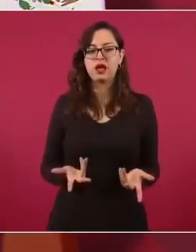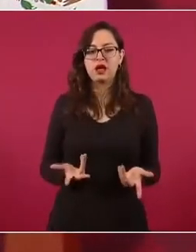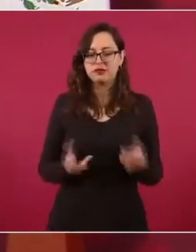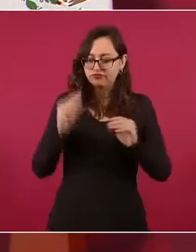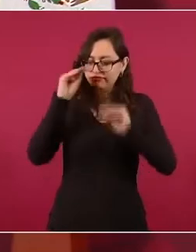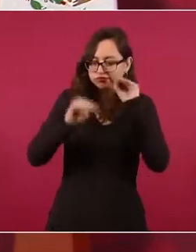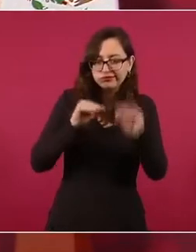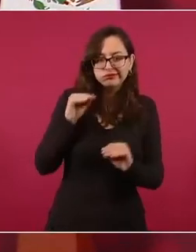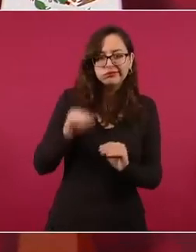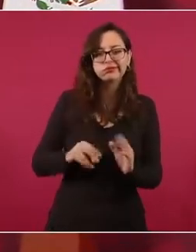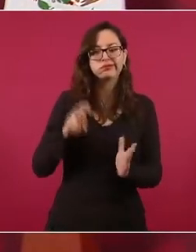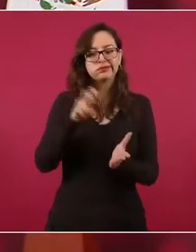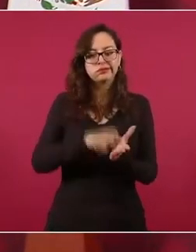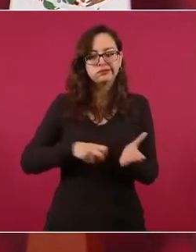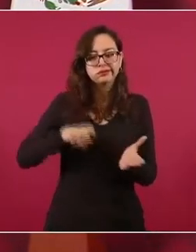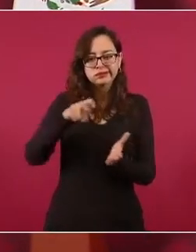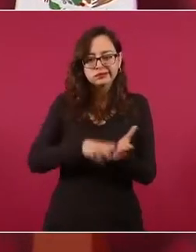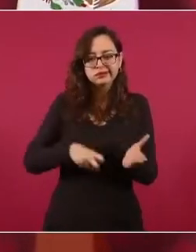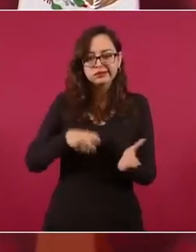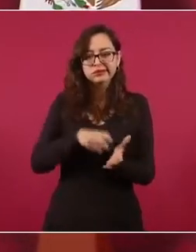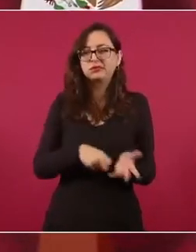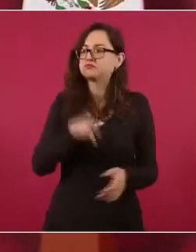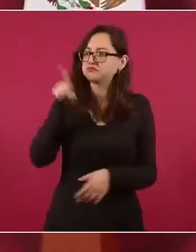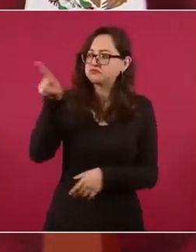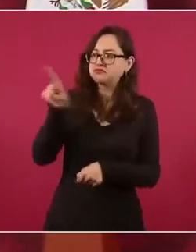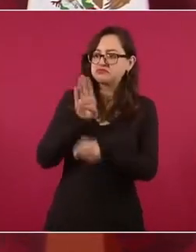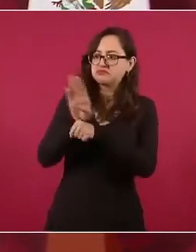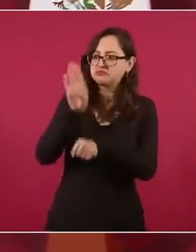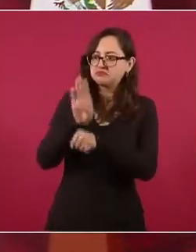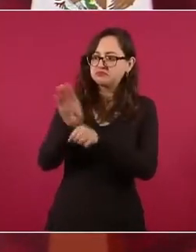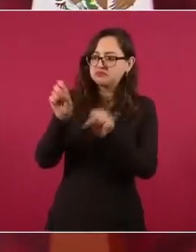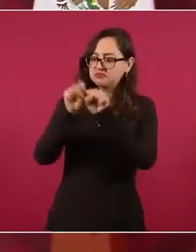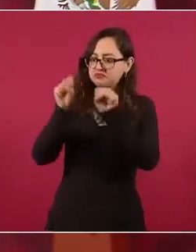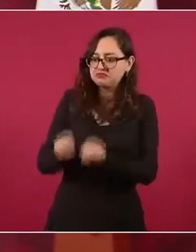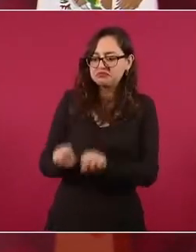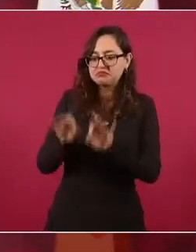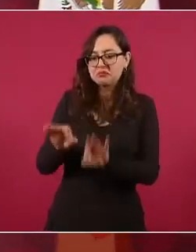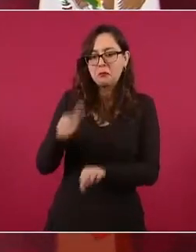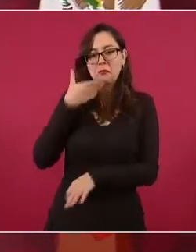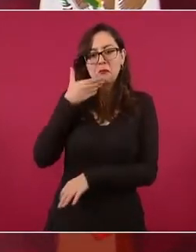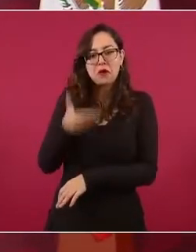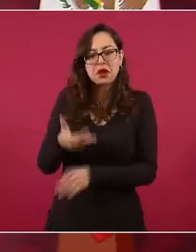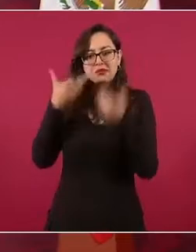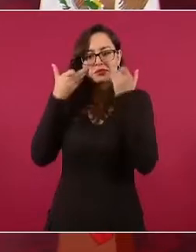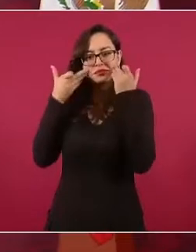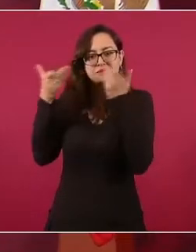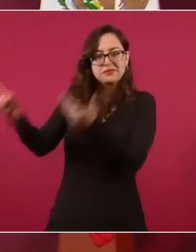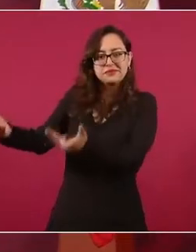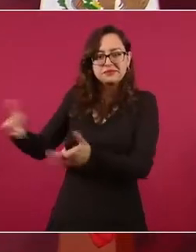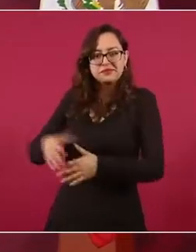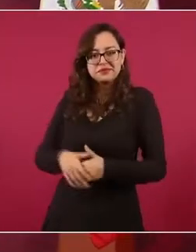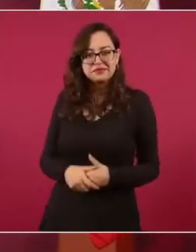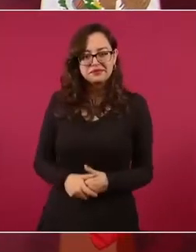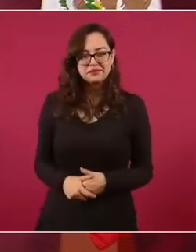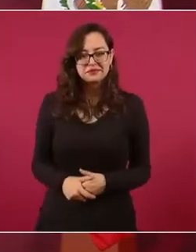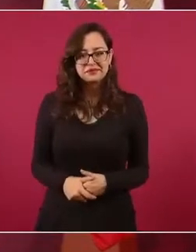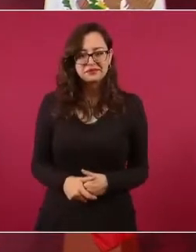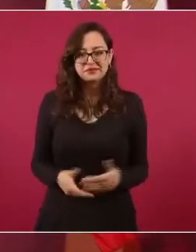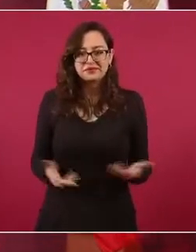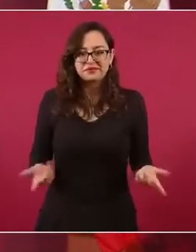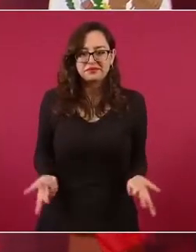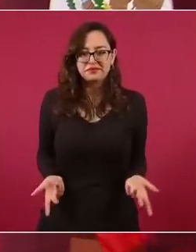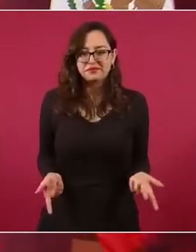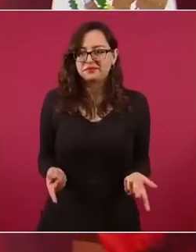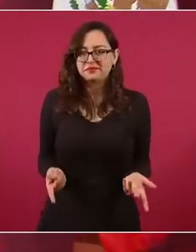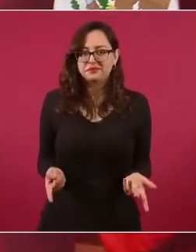de que ese sistema funciona, porque estamos hablando de Brasil,